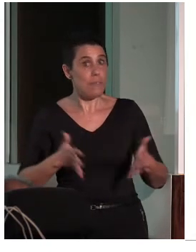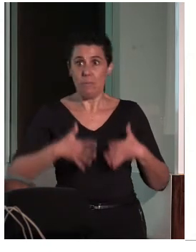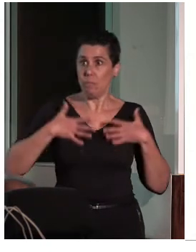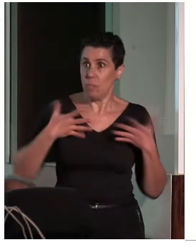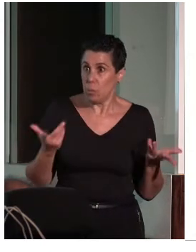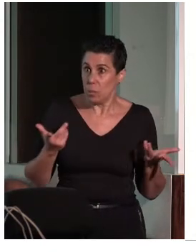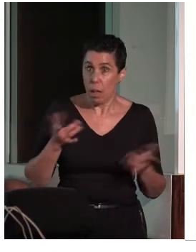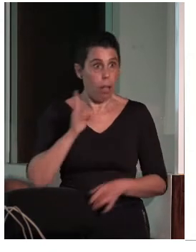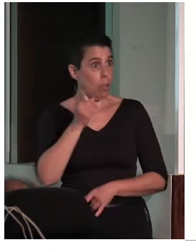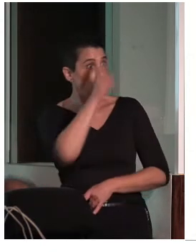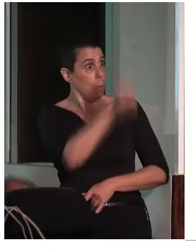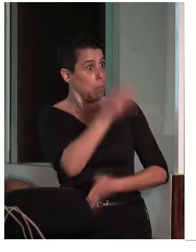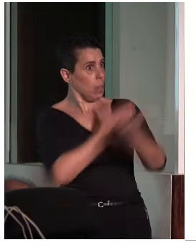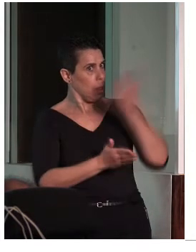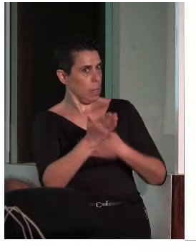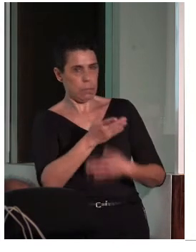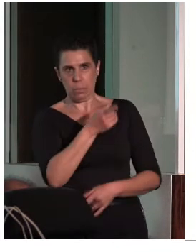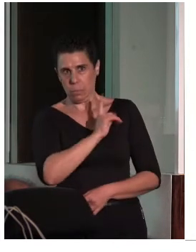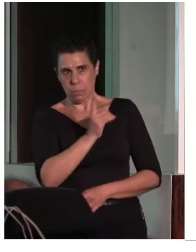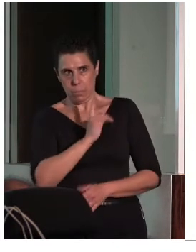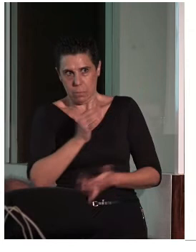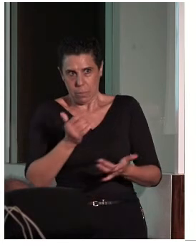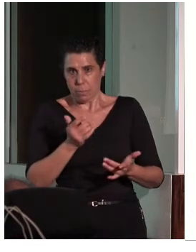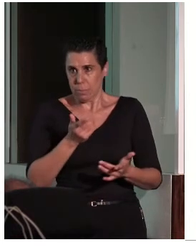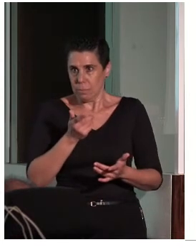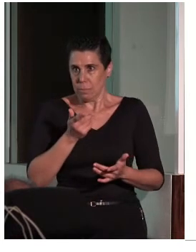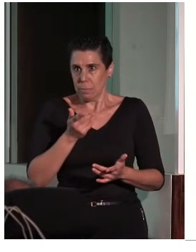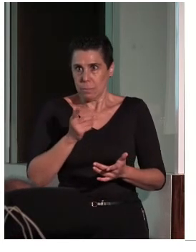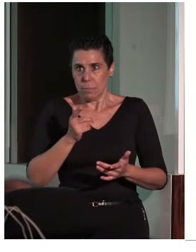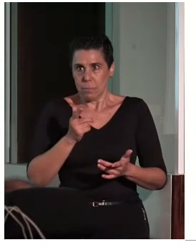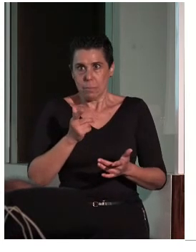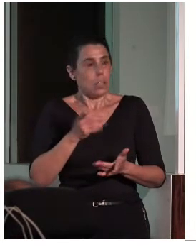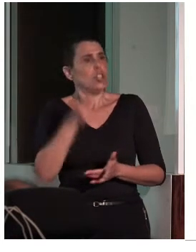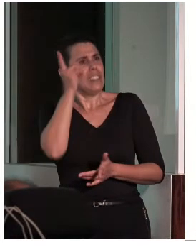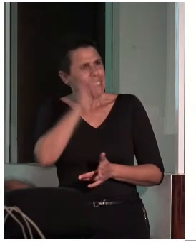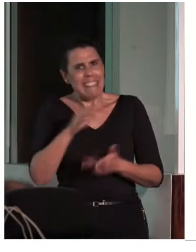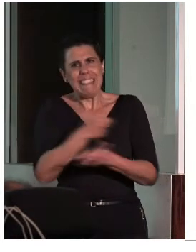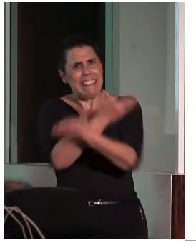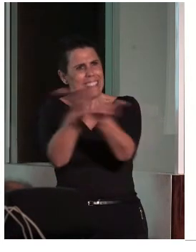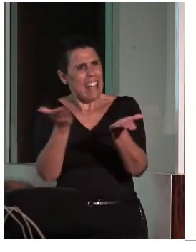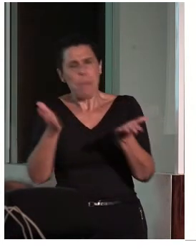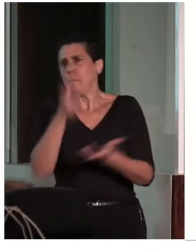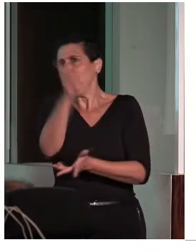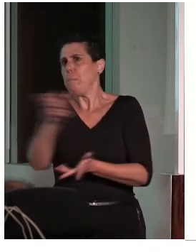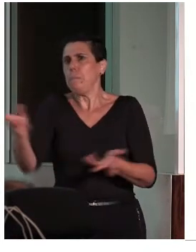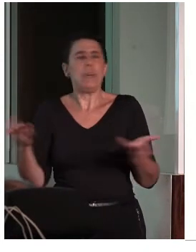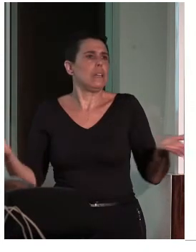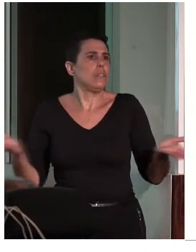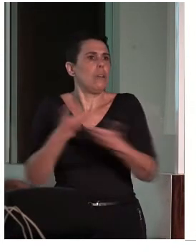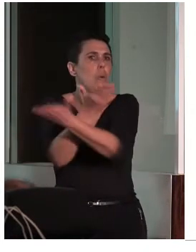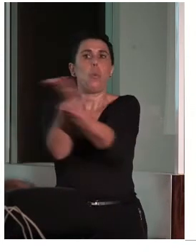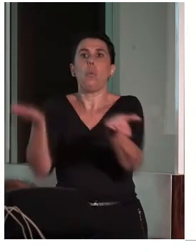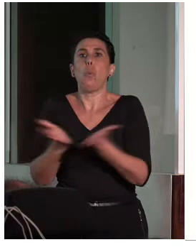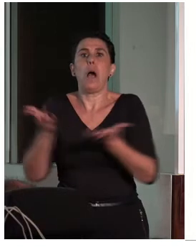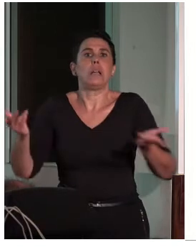no solo para las personas con discapacidad, que irradiarían felicidad, sino para cualquier persona. El hecho de que